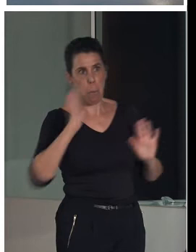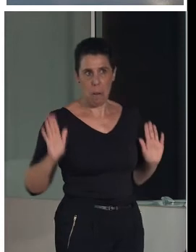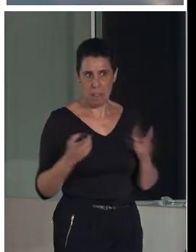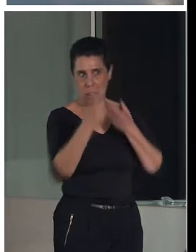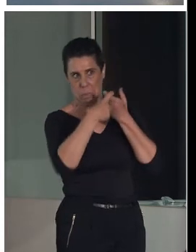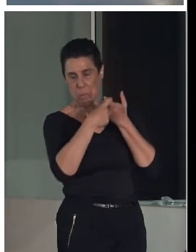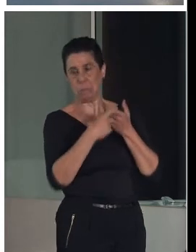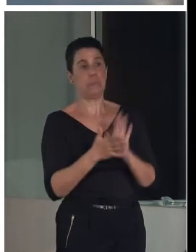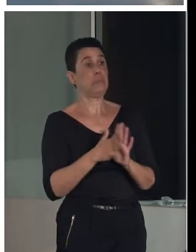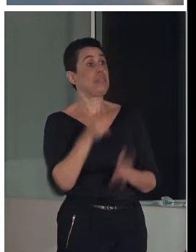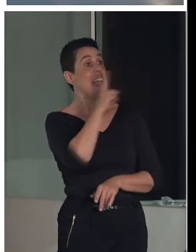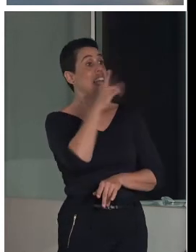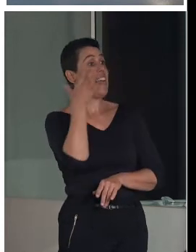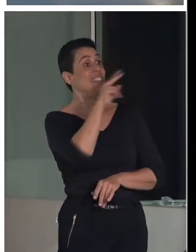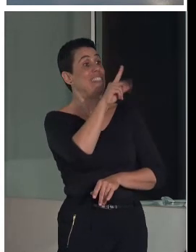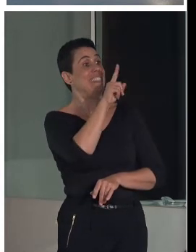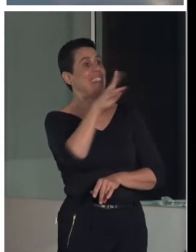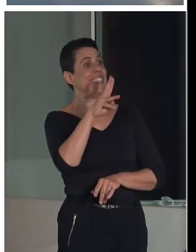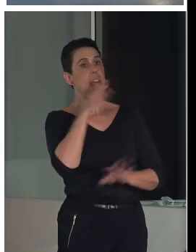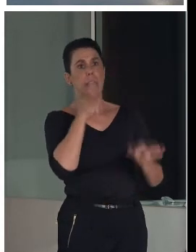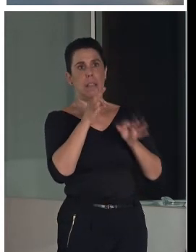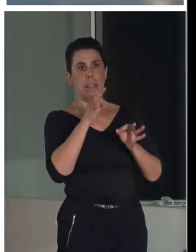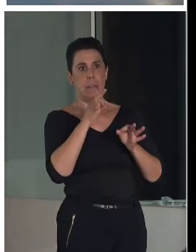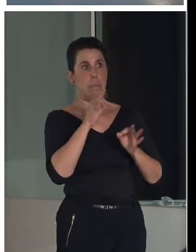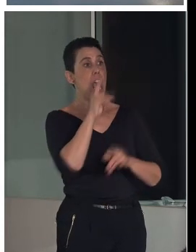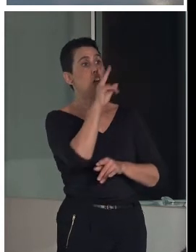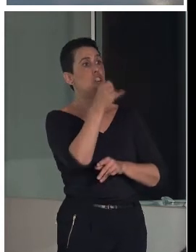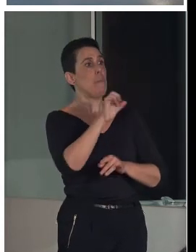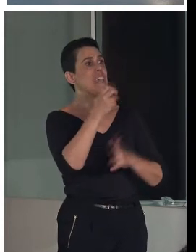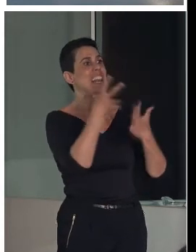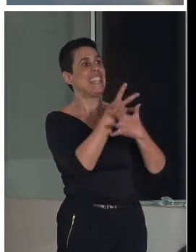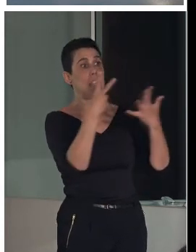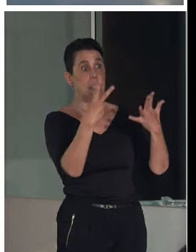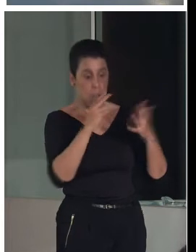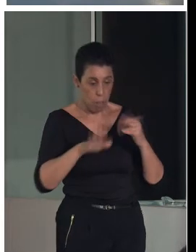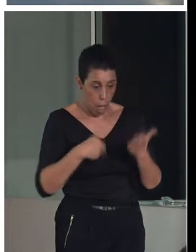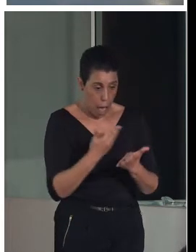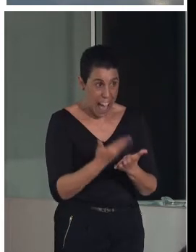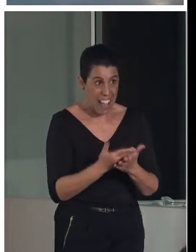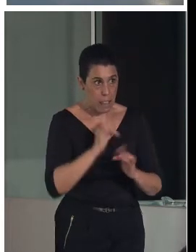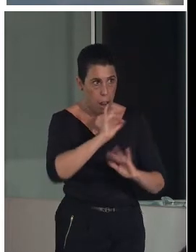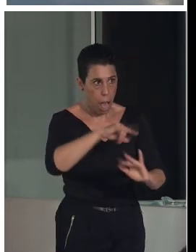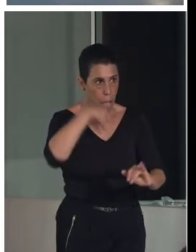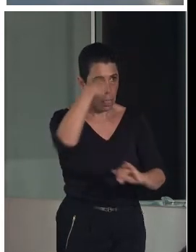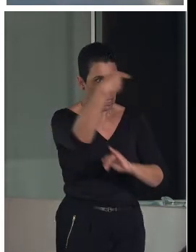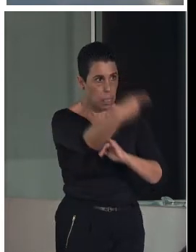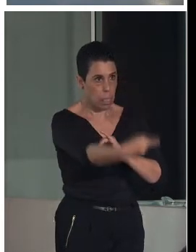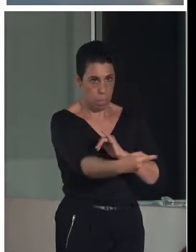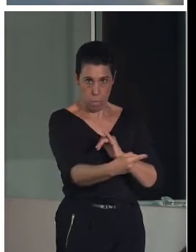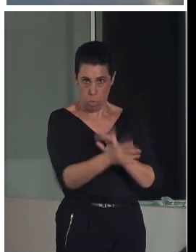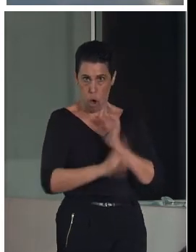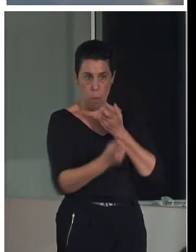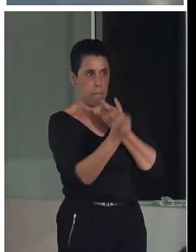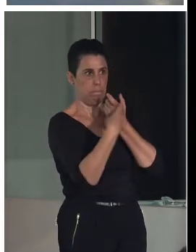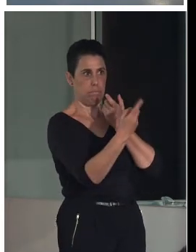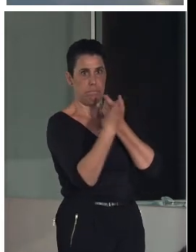Desde el 13 de septiembre de 2018 hasta este momento se ha duplicado prácticamente la adhesión